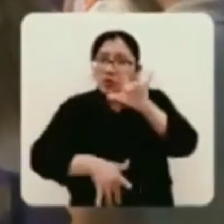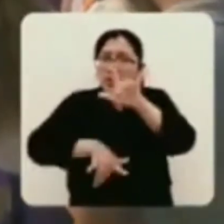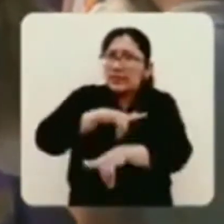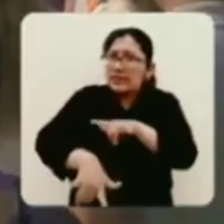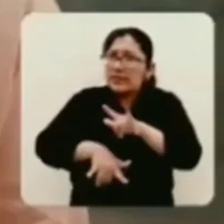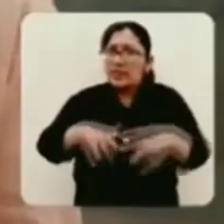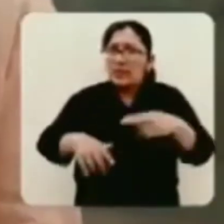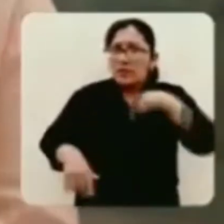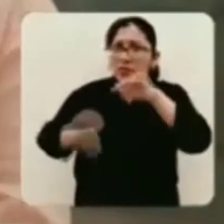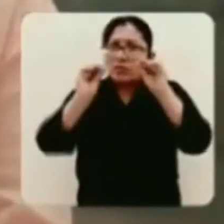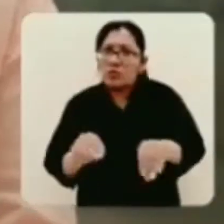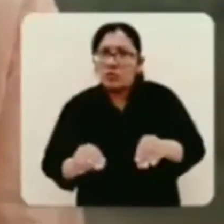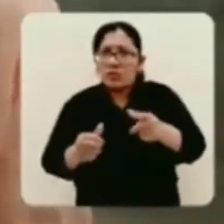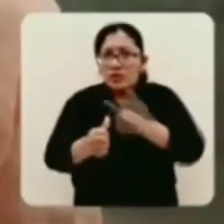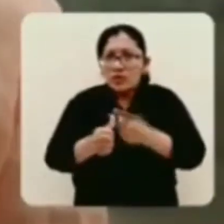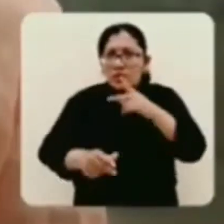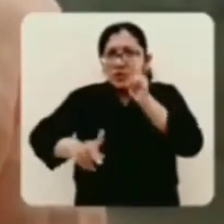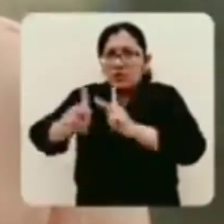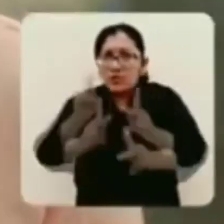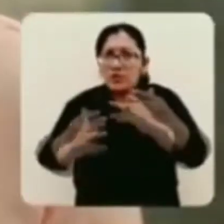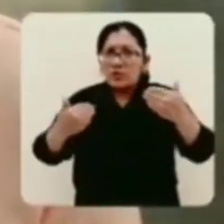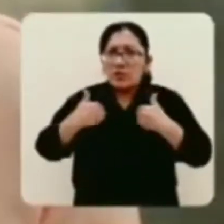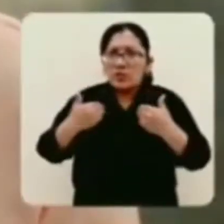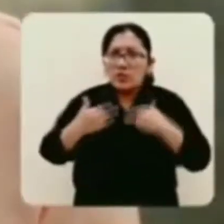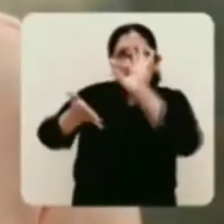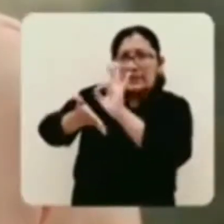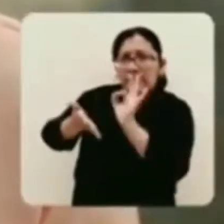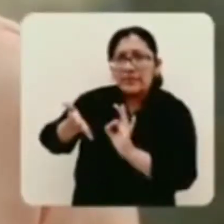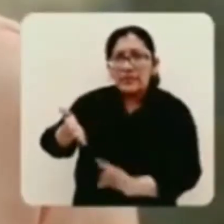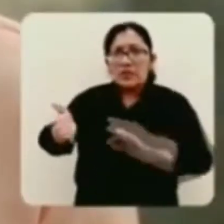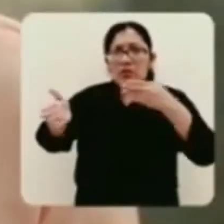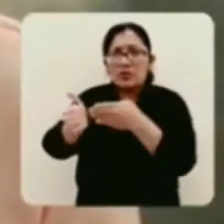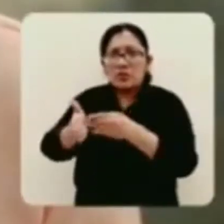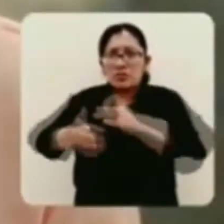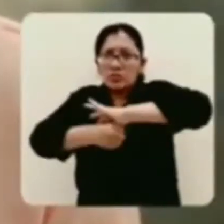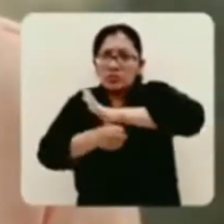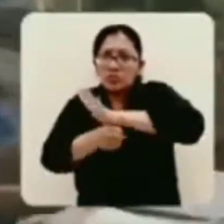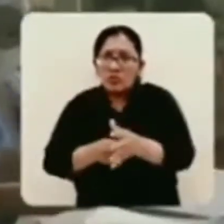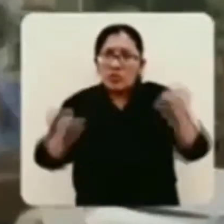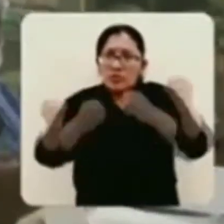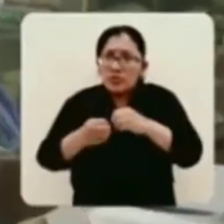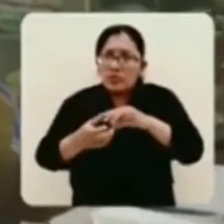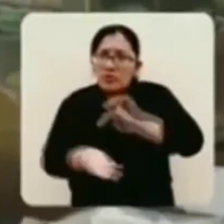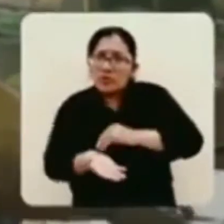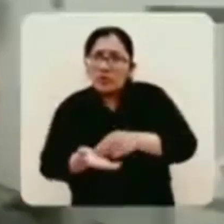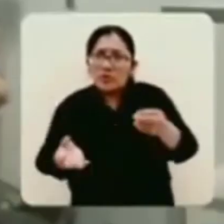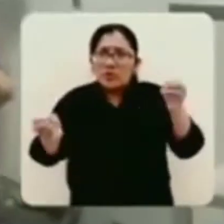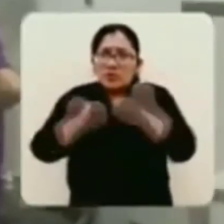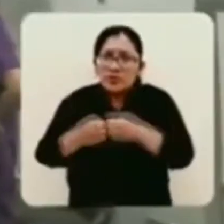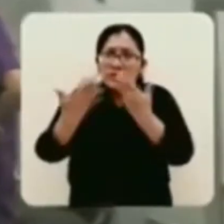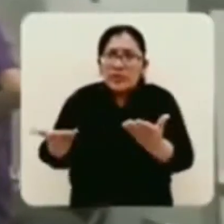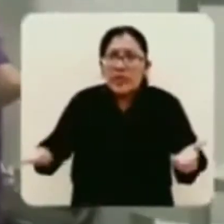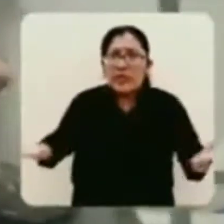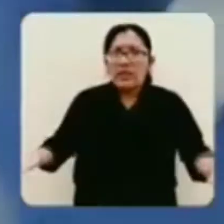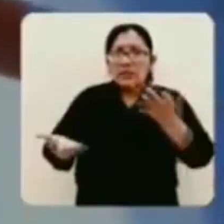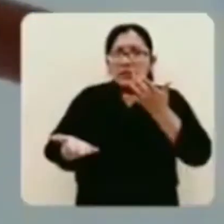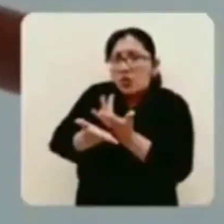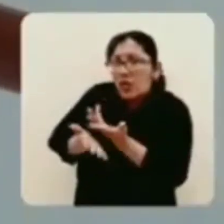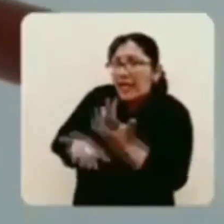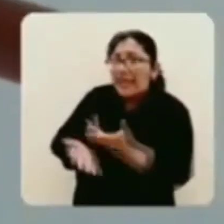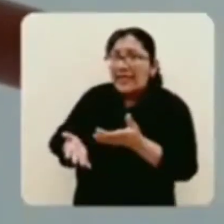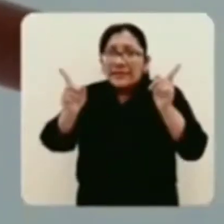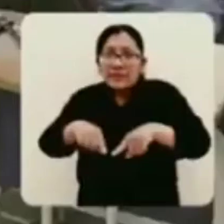rechazará el fraude. Nosotros pondremos a la gente primero. Tenemos un plan de cuatro puntos contra la pandemia. Más personal médico, más equipamiento,